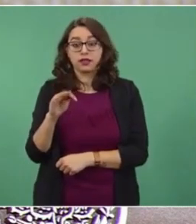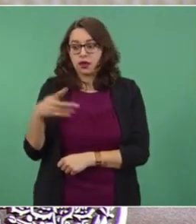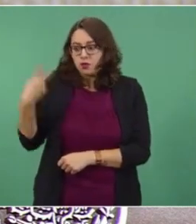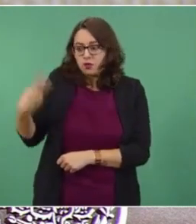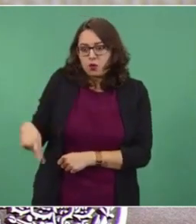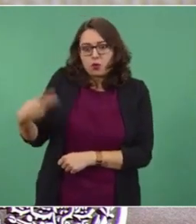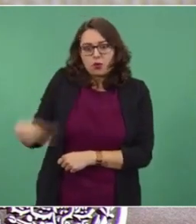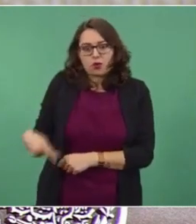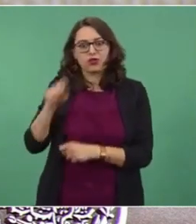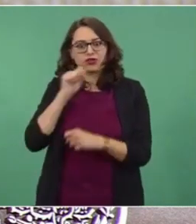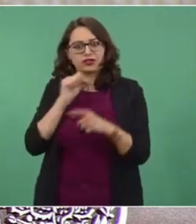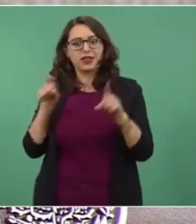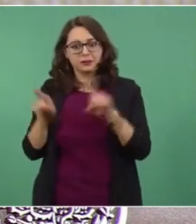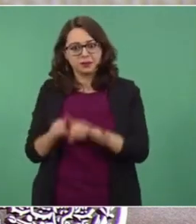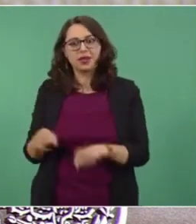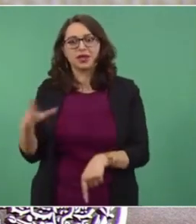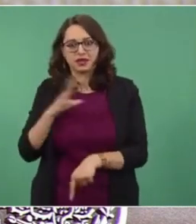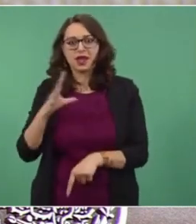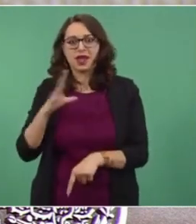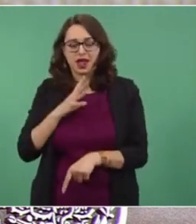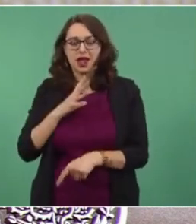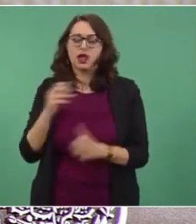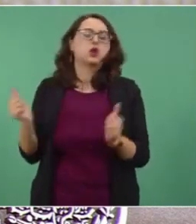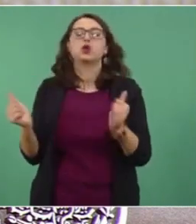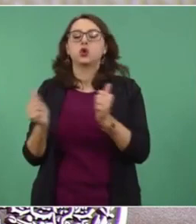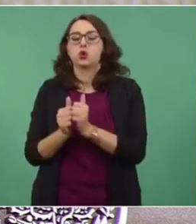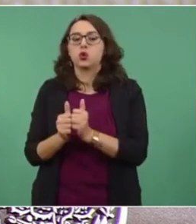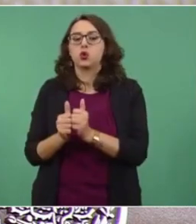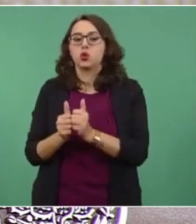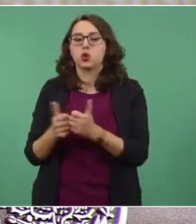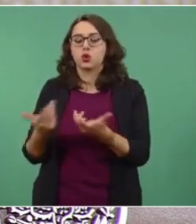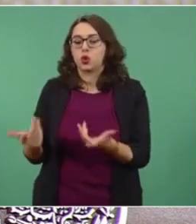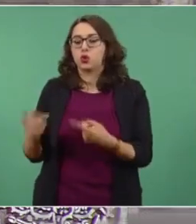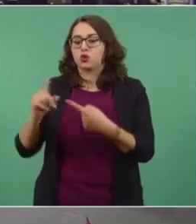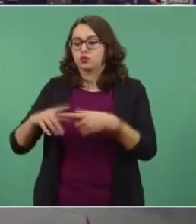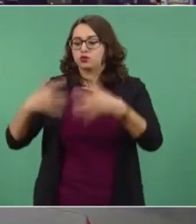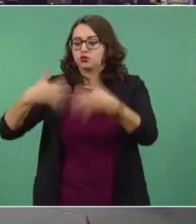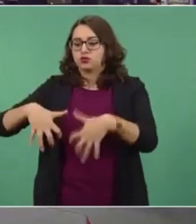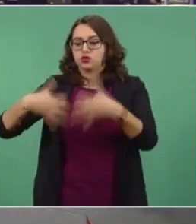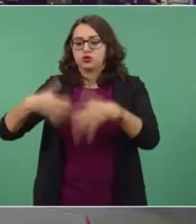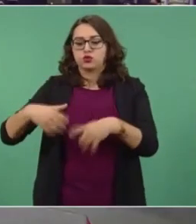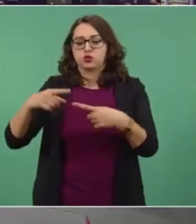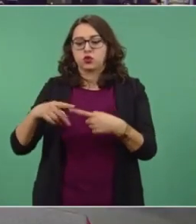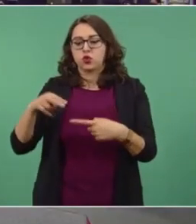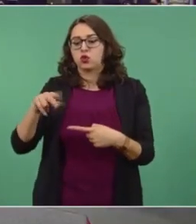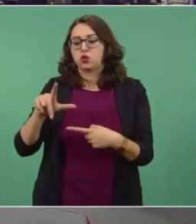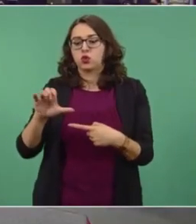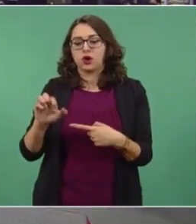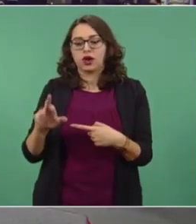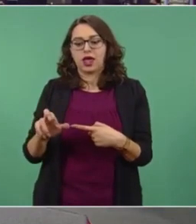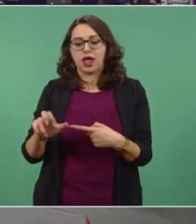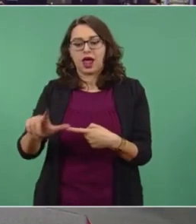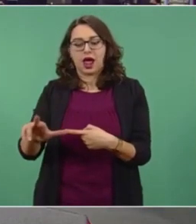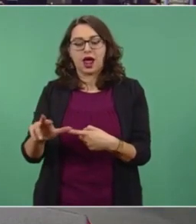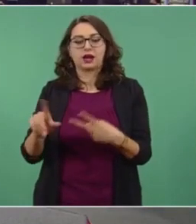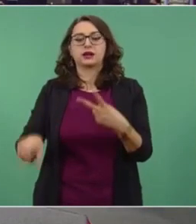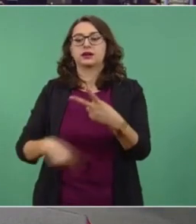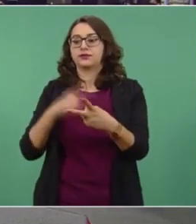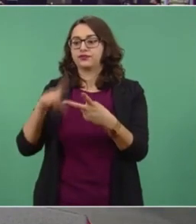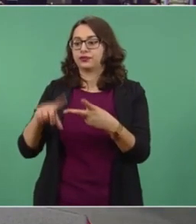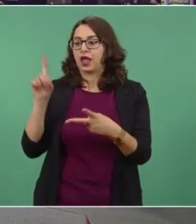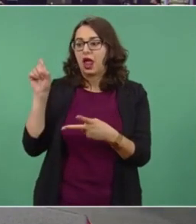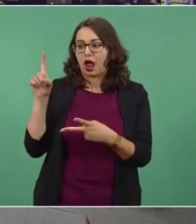energía limpia que ya produce a través de su central nuclear, que es muy limpia, de sus